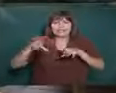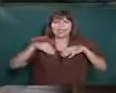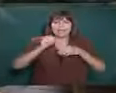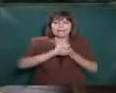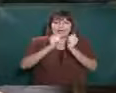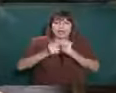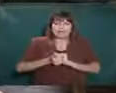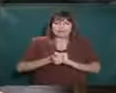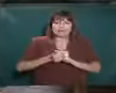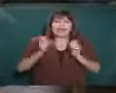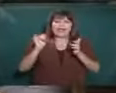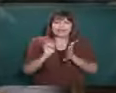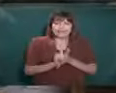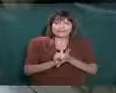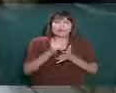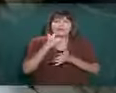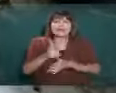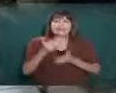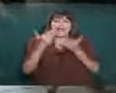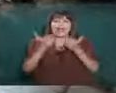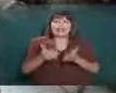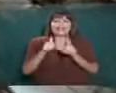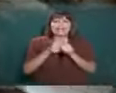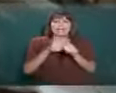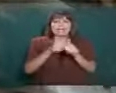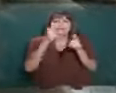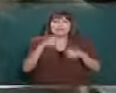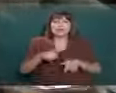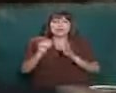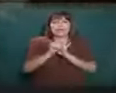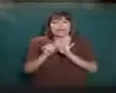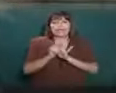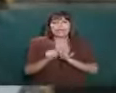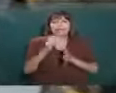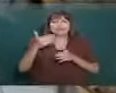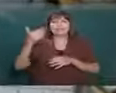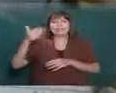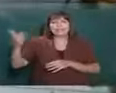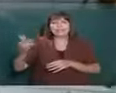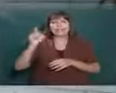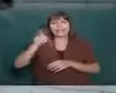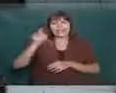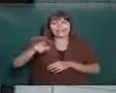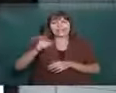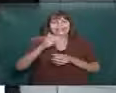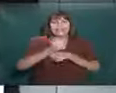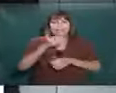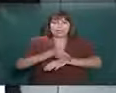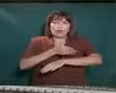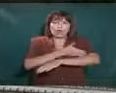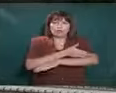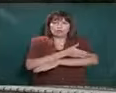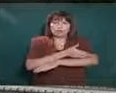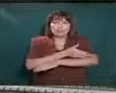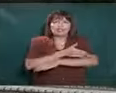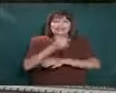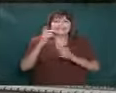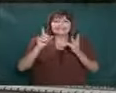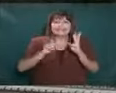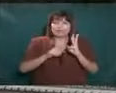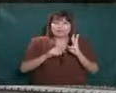se adaptan al cambio. Asimismo, darles seguimiento e identificar los aspectos que requieran ser mejorados.